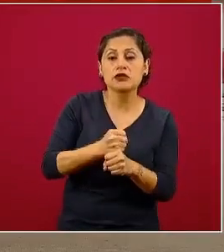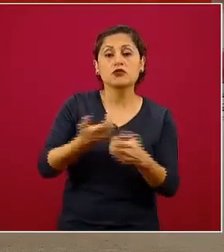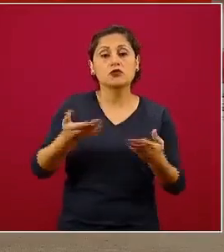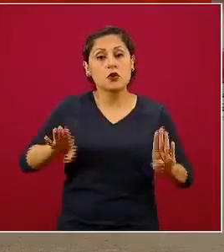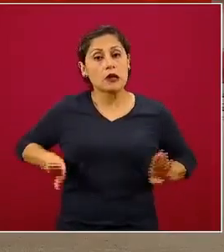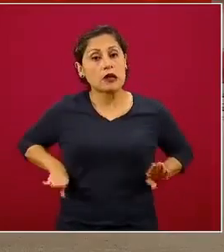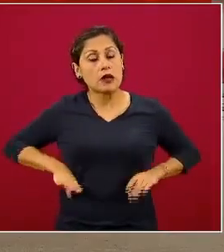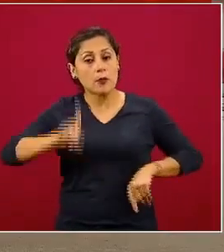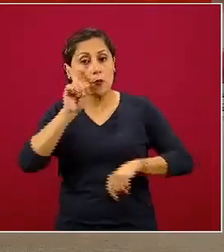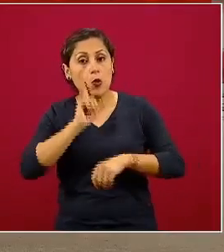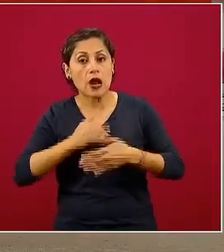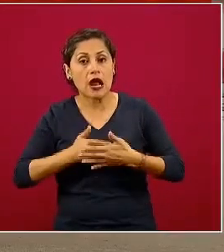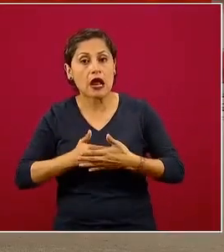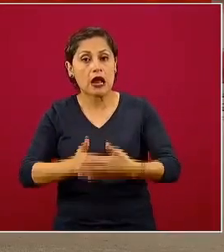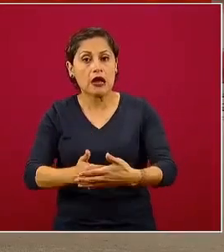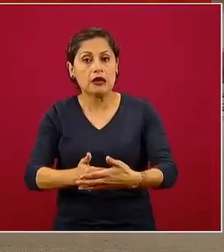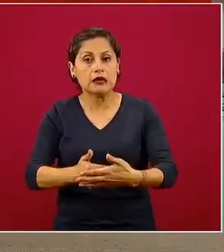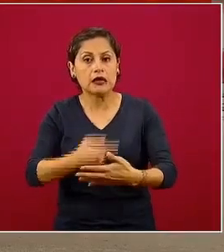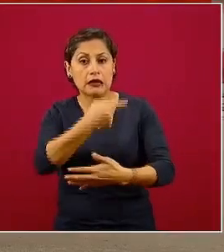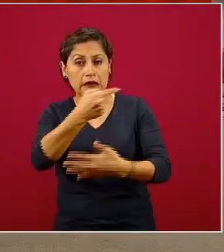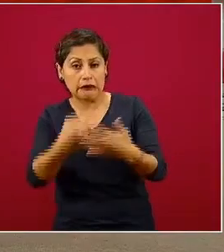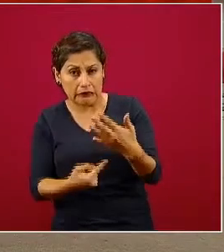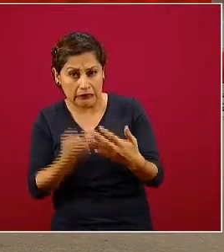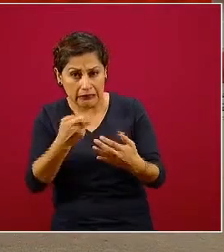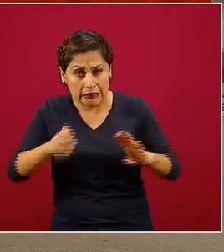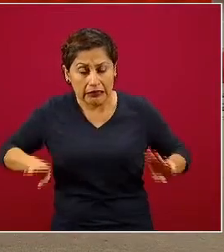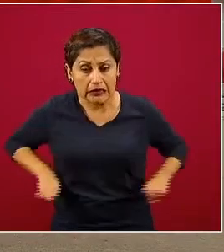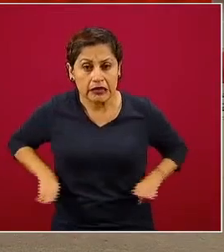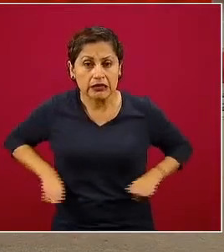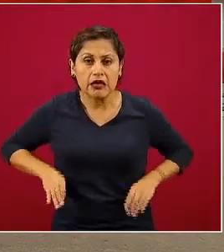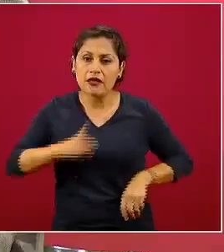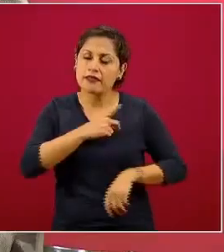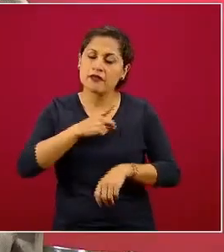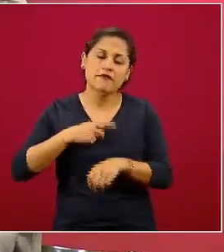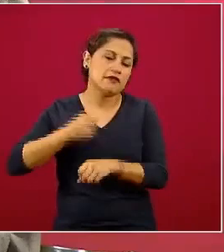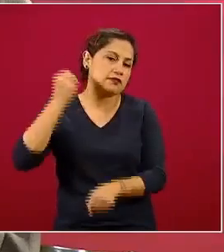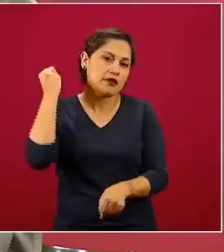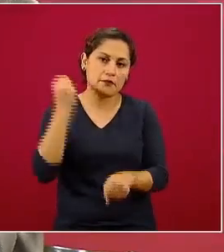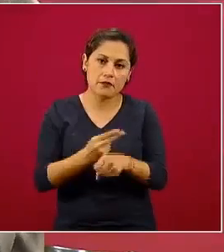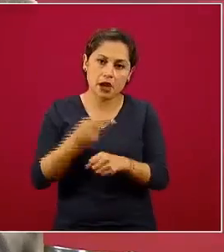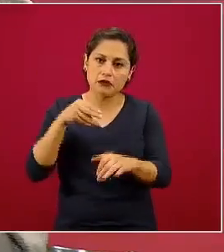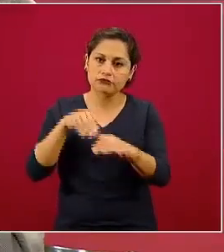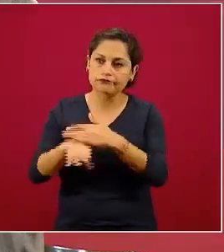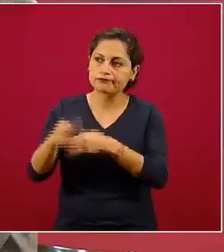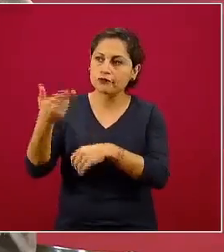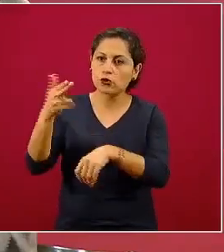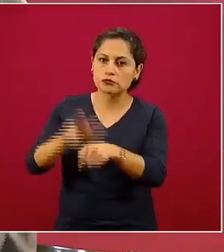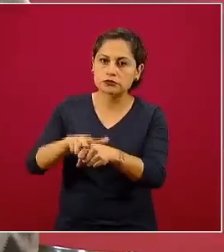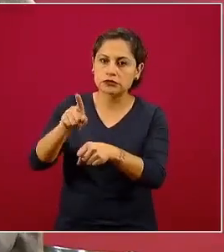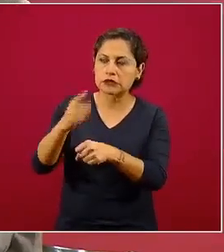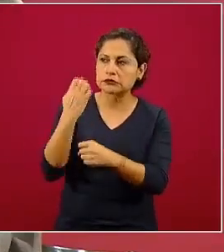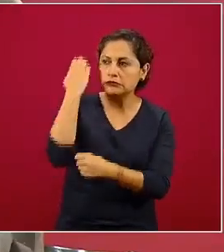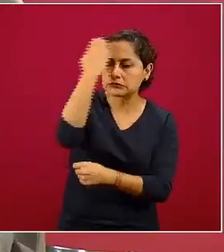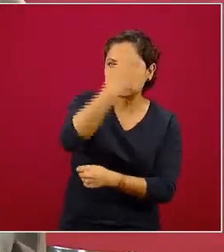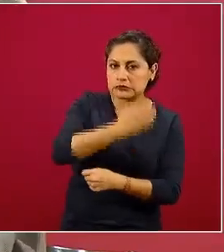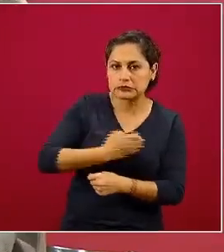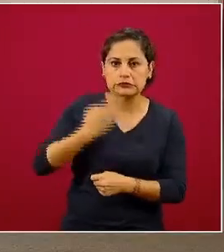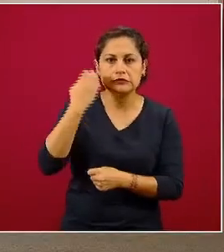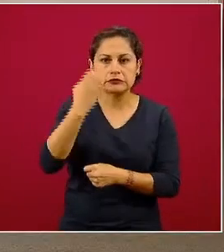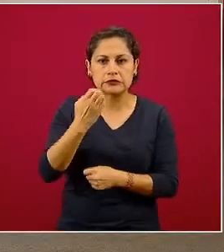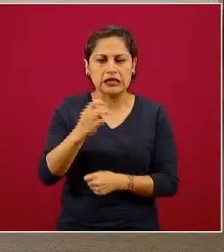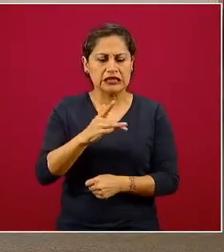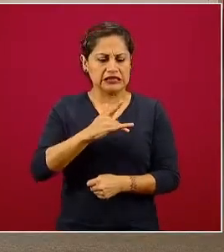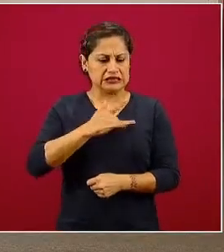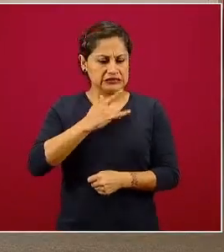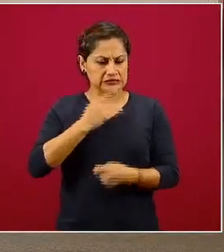una especial atención para tempranamente acudir a valoración médica, tempranamente es tan pronto como empezaran los